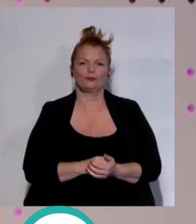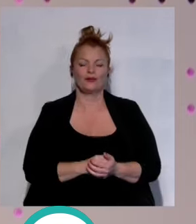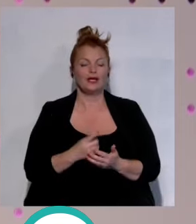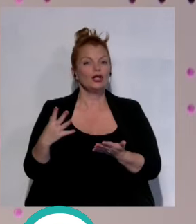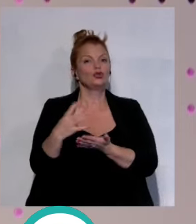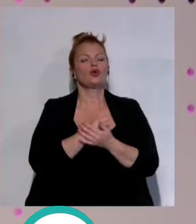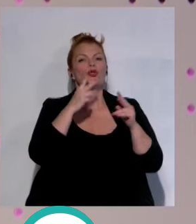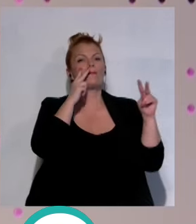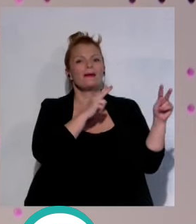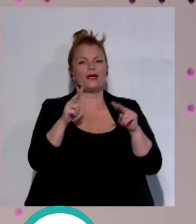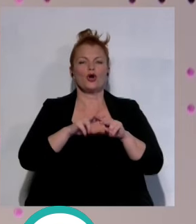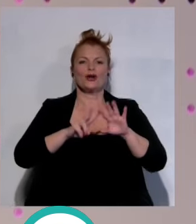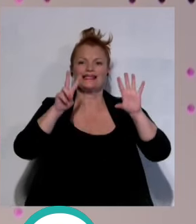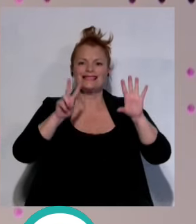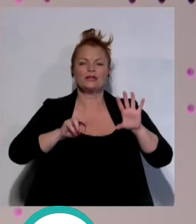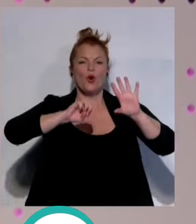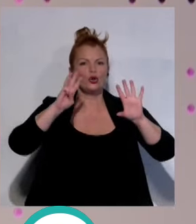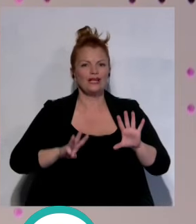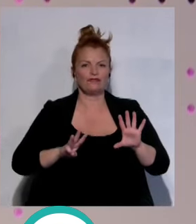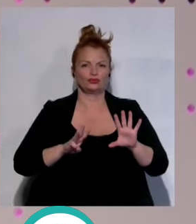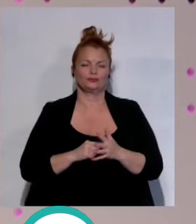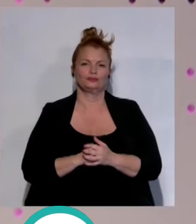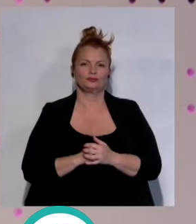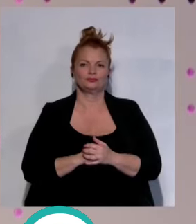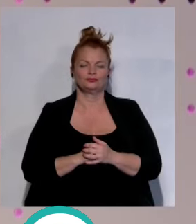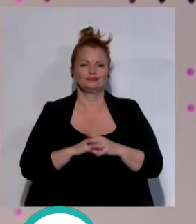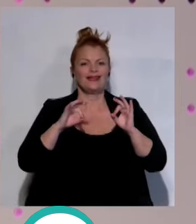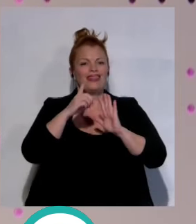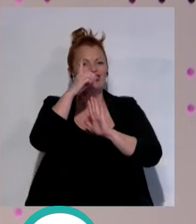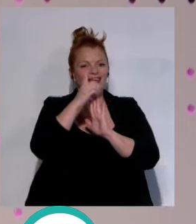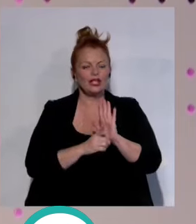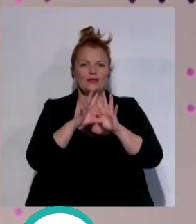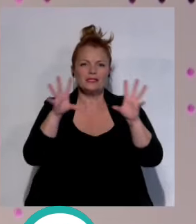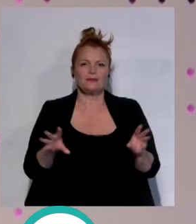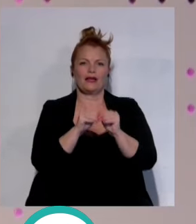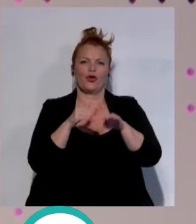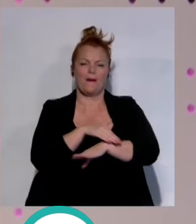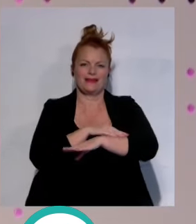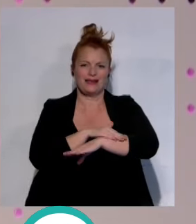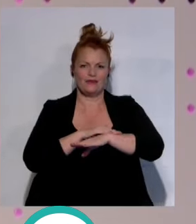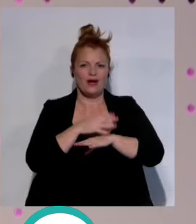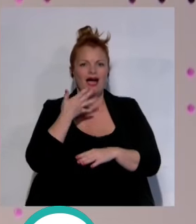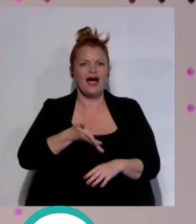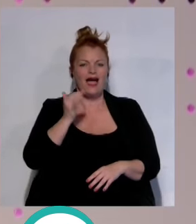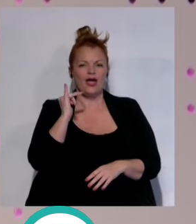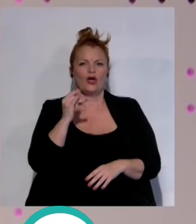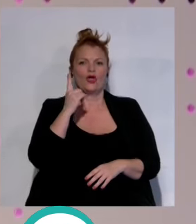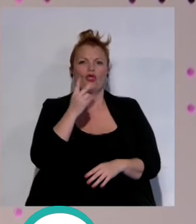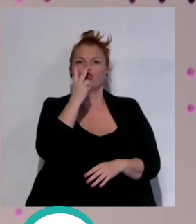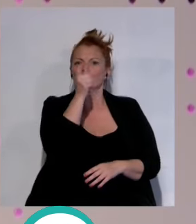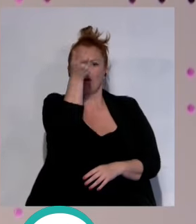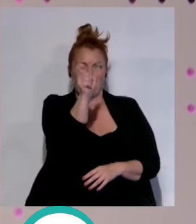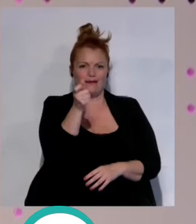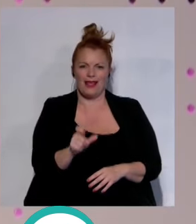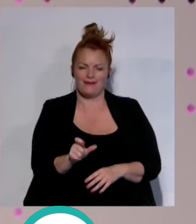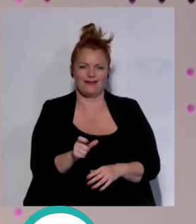el séptimo, el octavo decreto de simplificación administrativa, que tenga solo dos palabras.